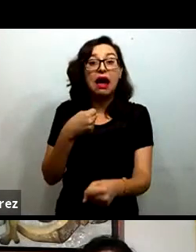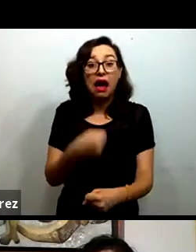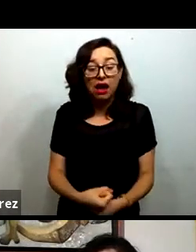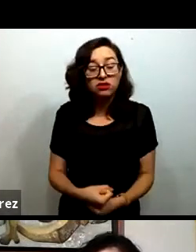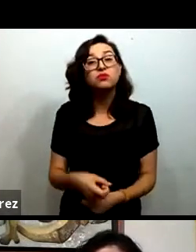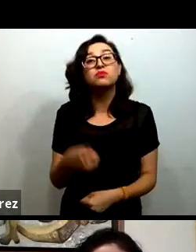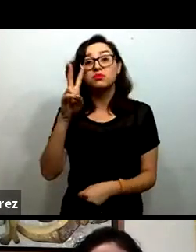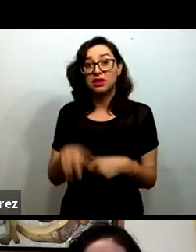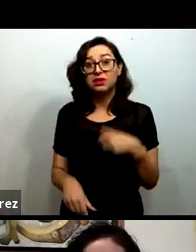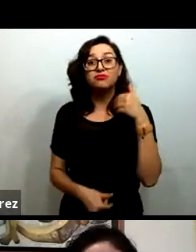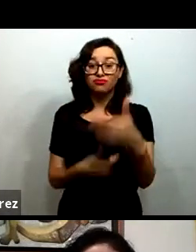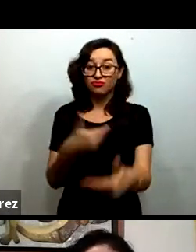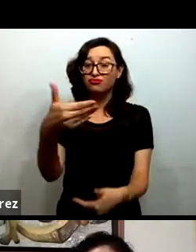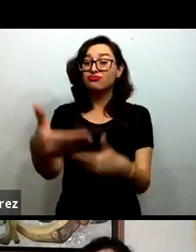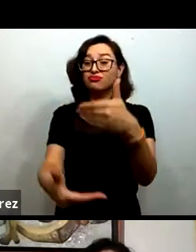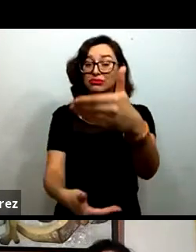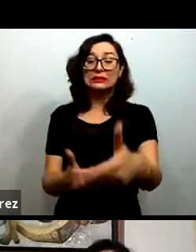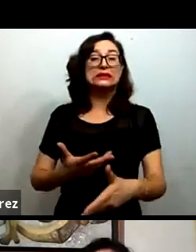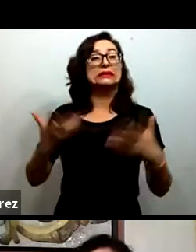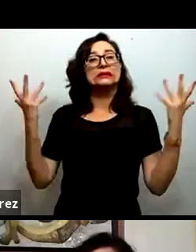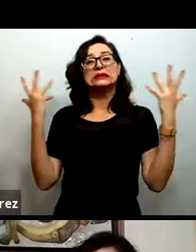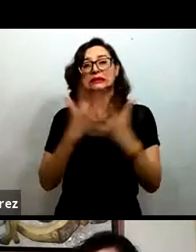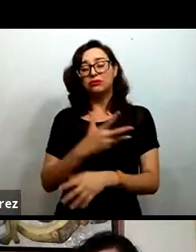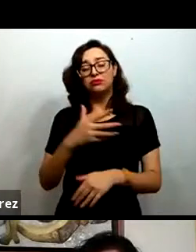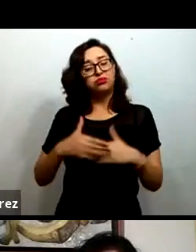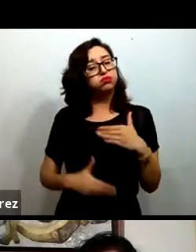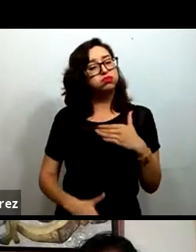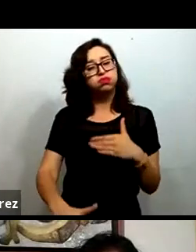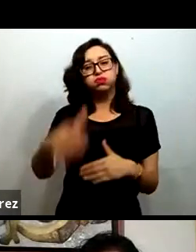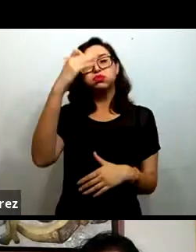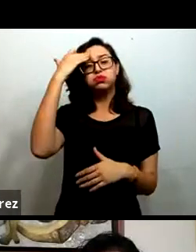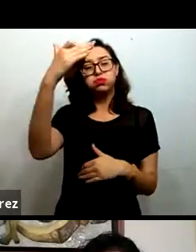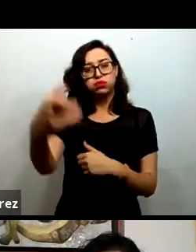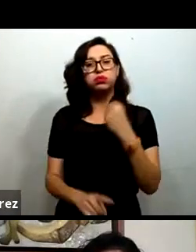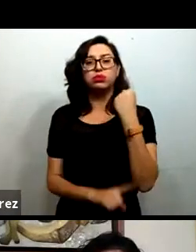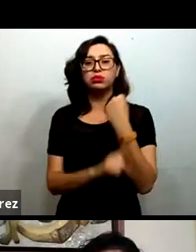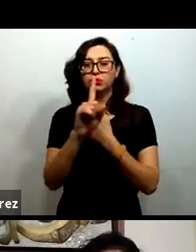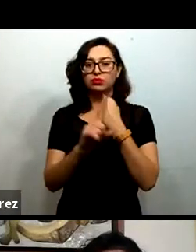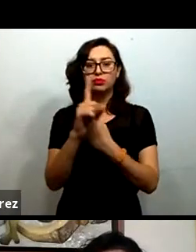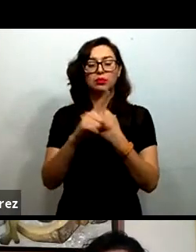consecuencias muy duraderas para los y las estudiantes.